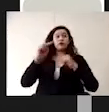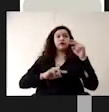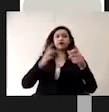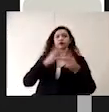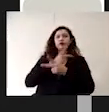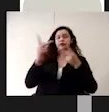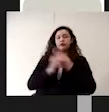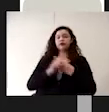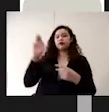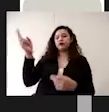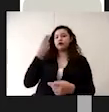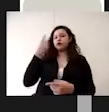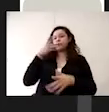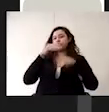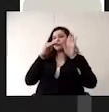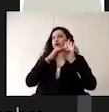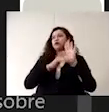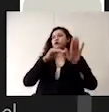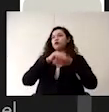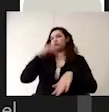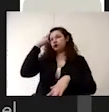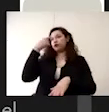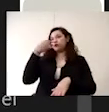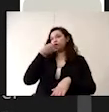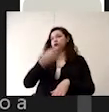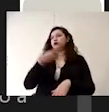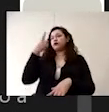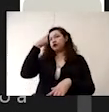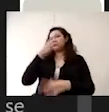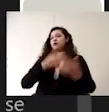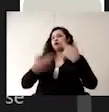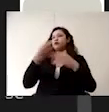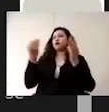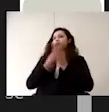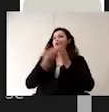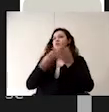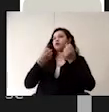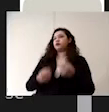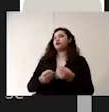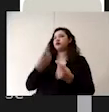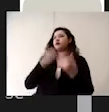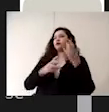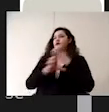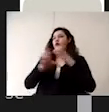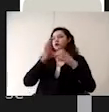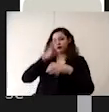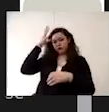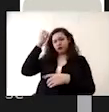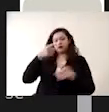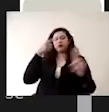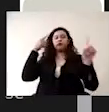superior para un regreso a clase seguro. Vamos a definir algunos aspectos como son objetivos,